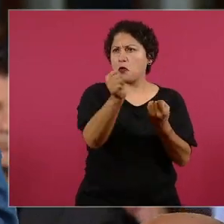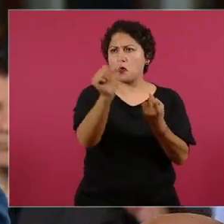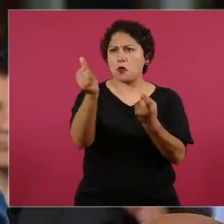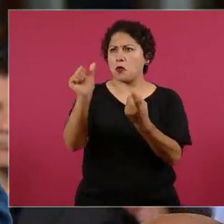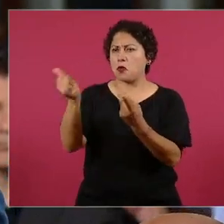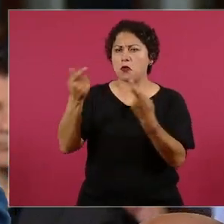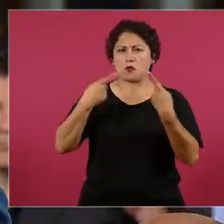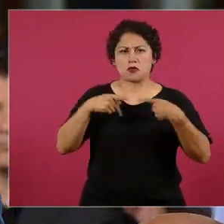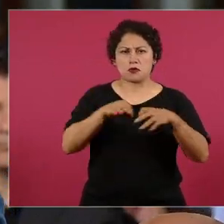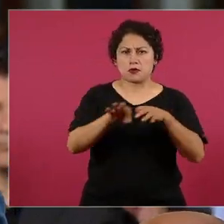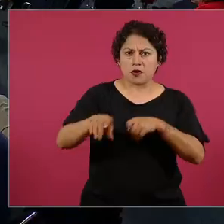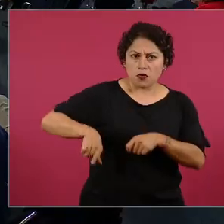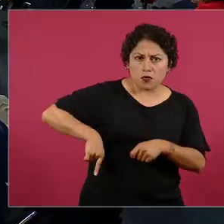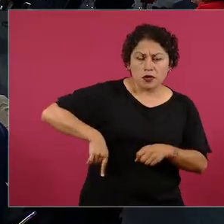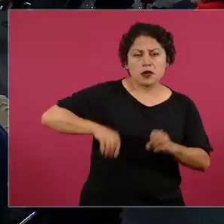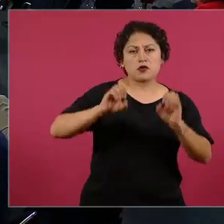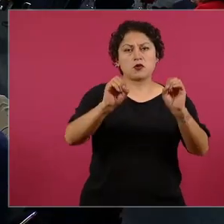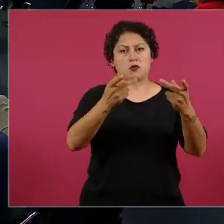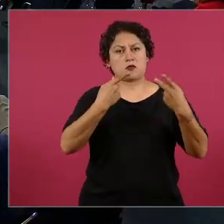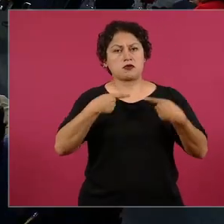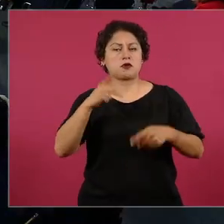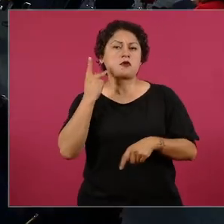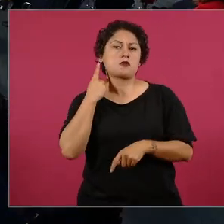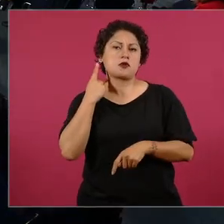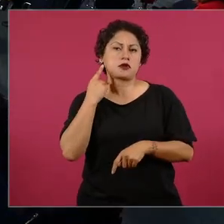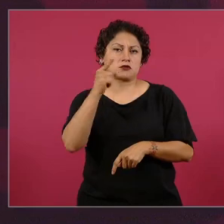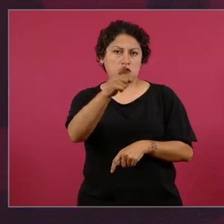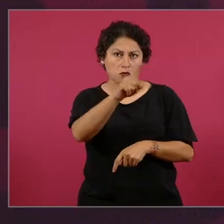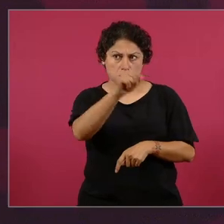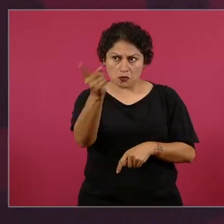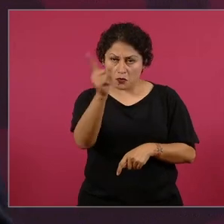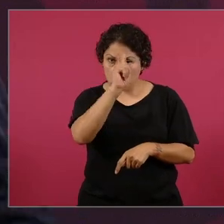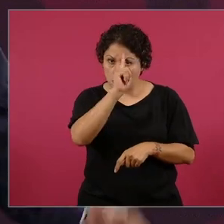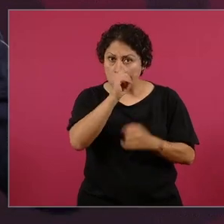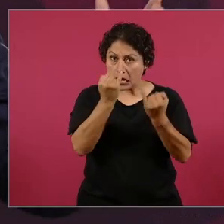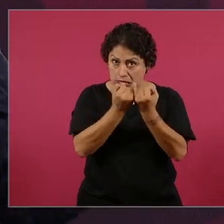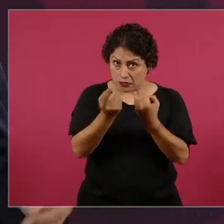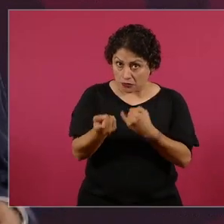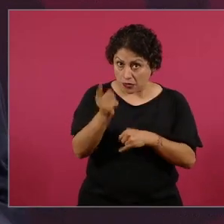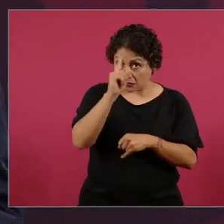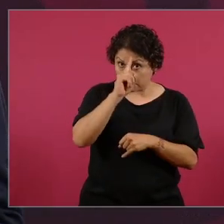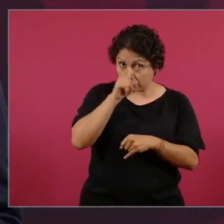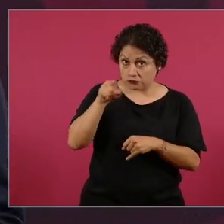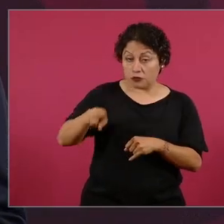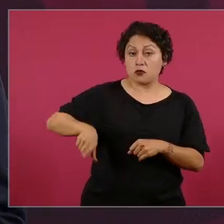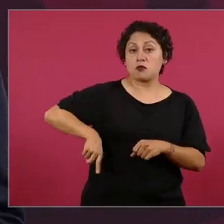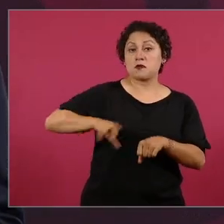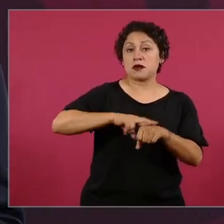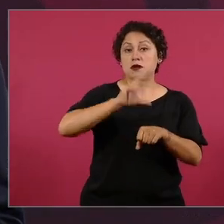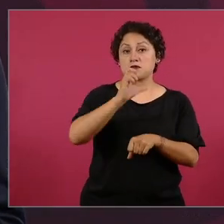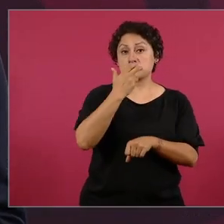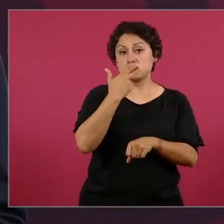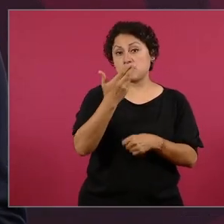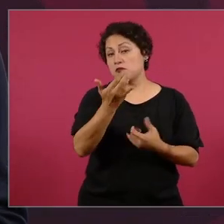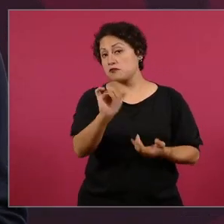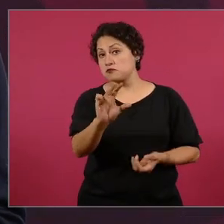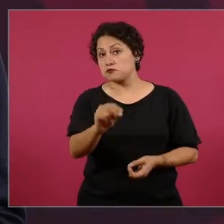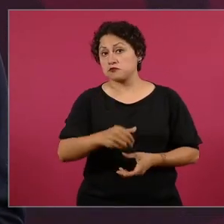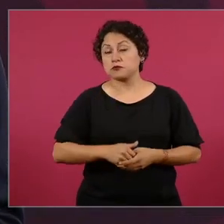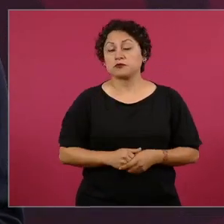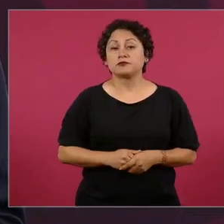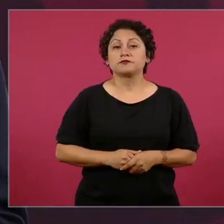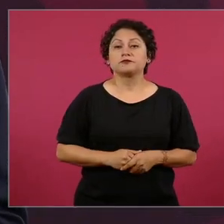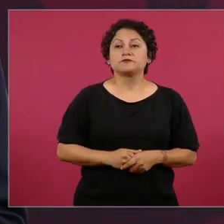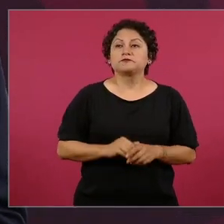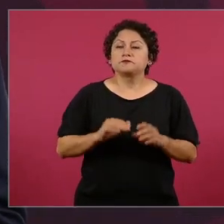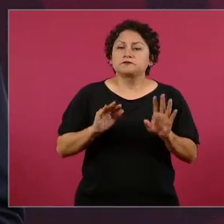públicos? Pues él está viendo su caso y es una cuestión jurídica,